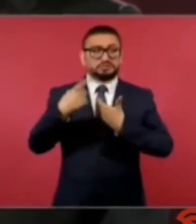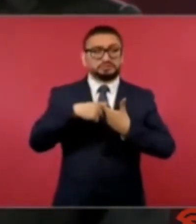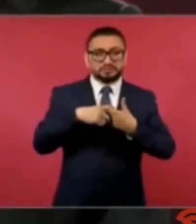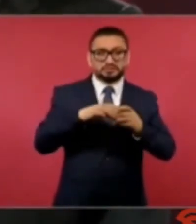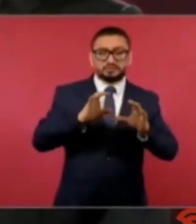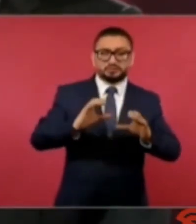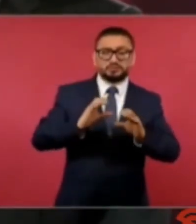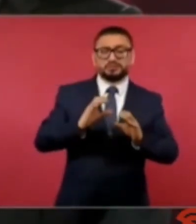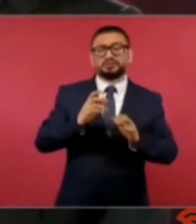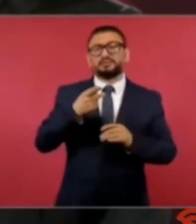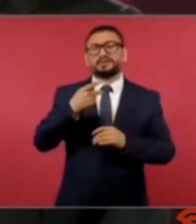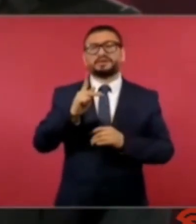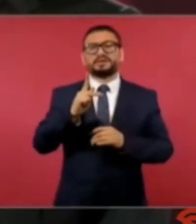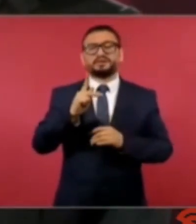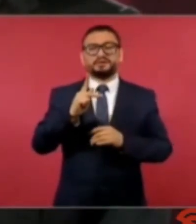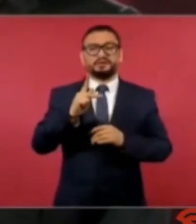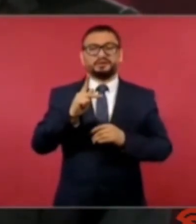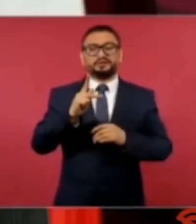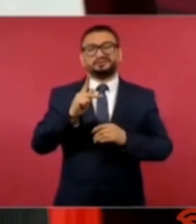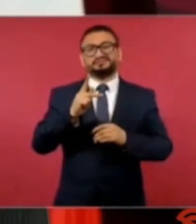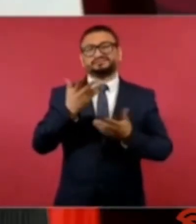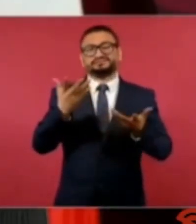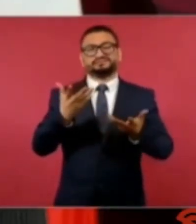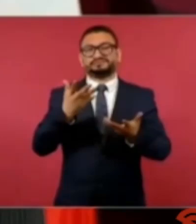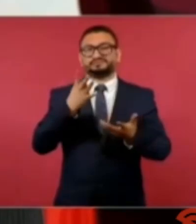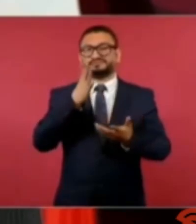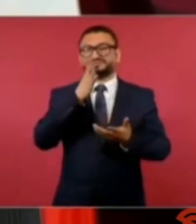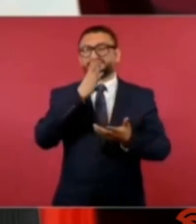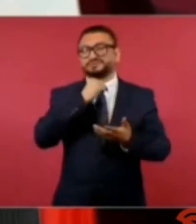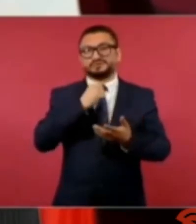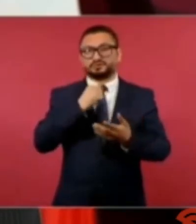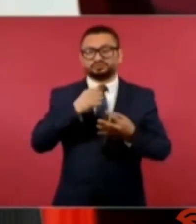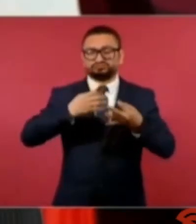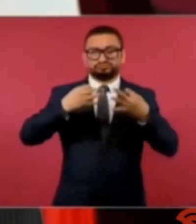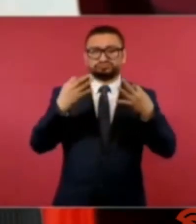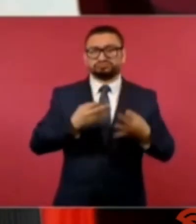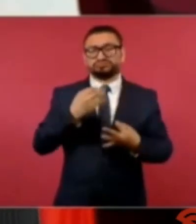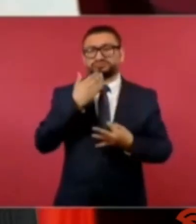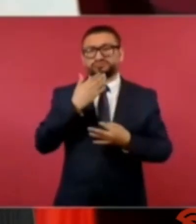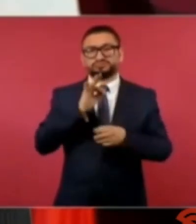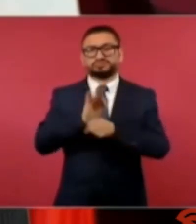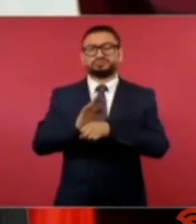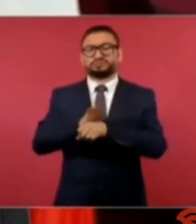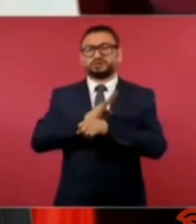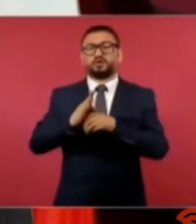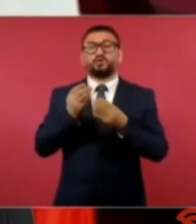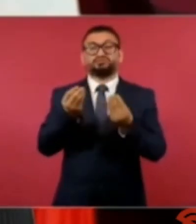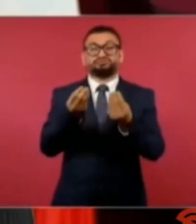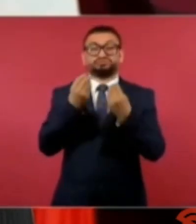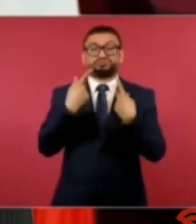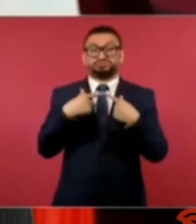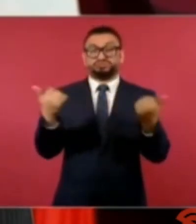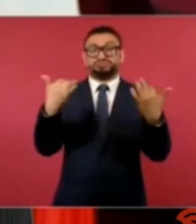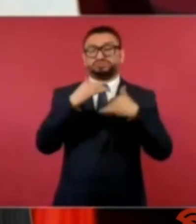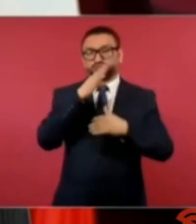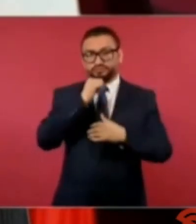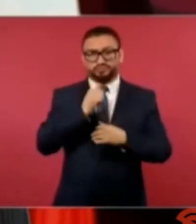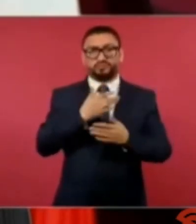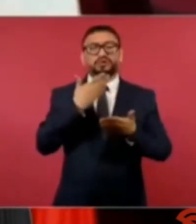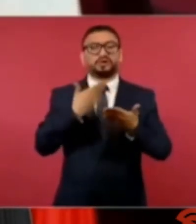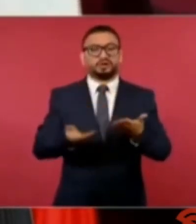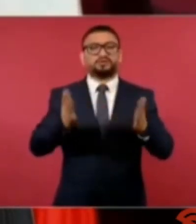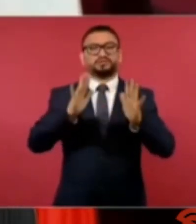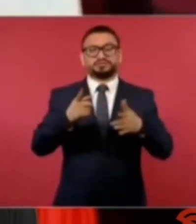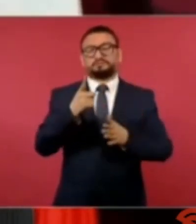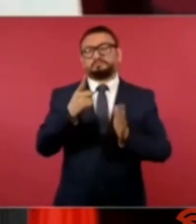no era una vía eficaz ni masiva. Ahora son